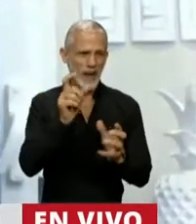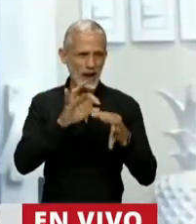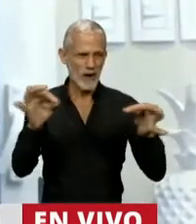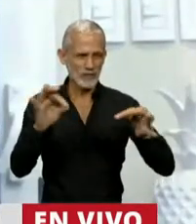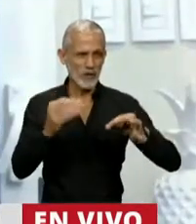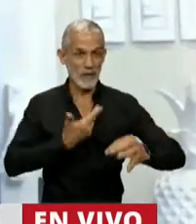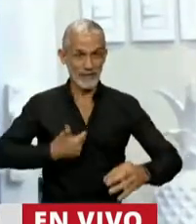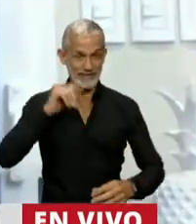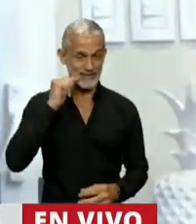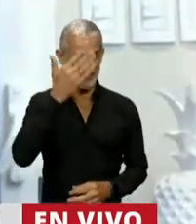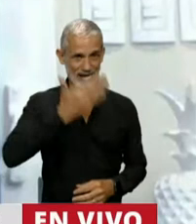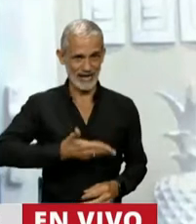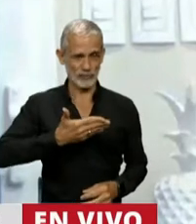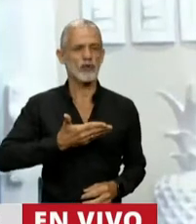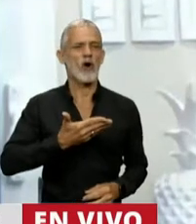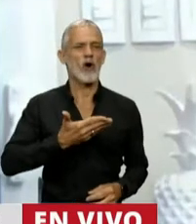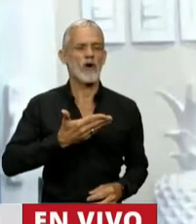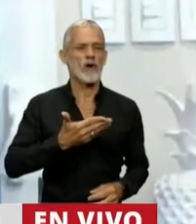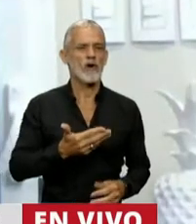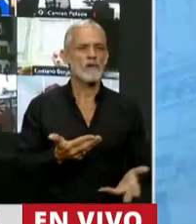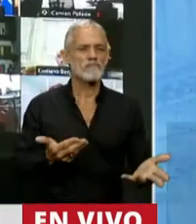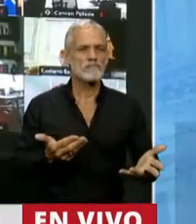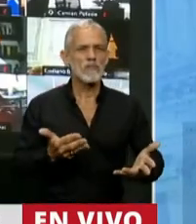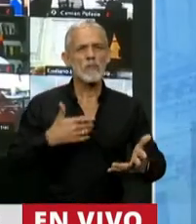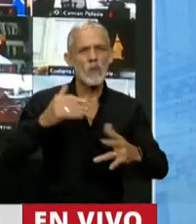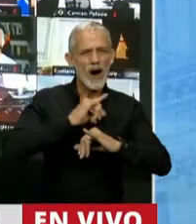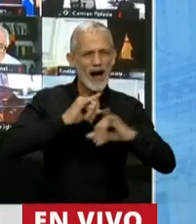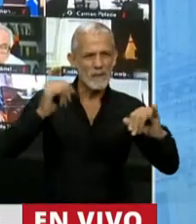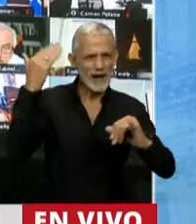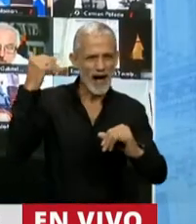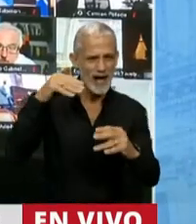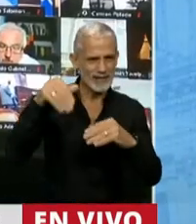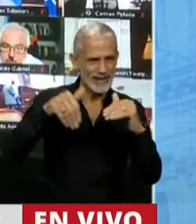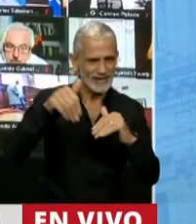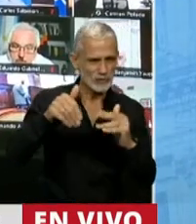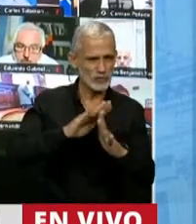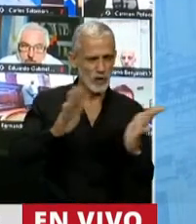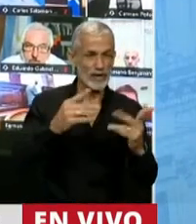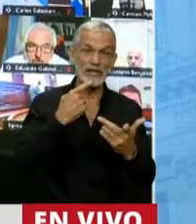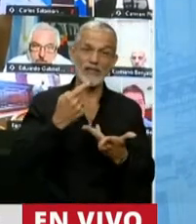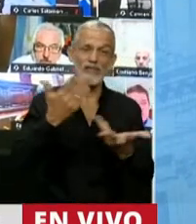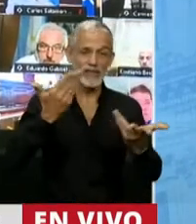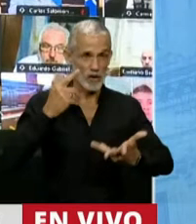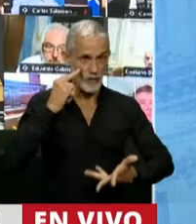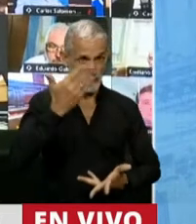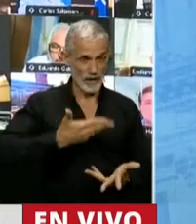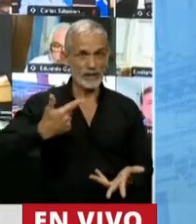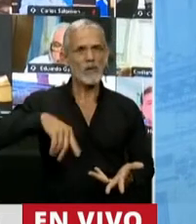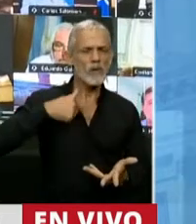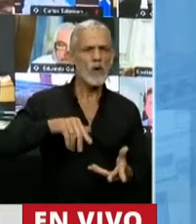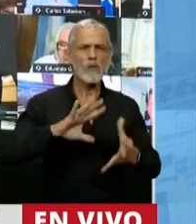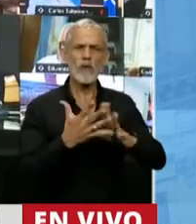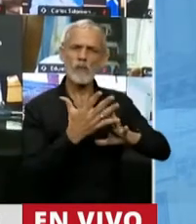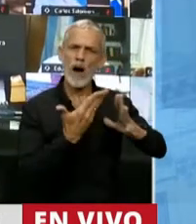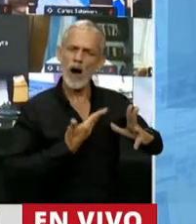el Presidente de la Nación, Alberto Fernández, durante su campaña electoral. Él dijo, vamos a gobernar de otro